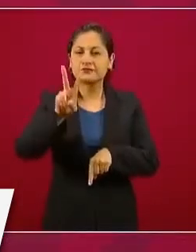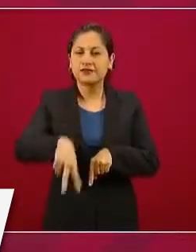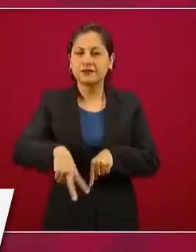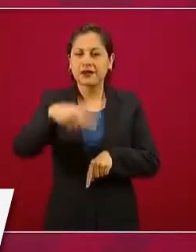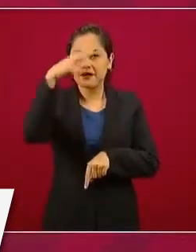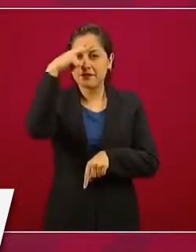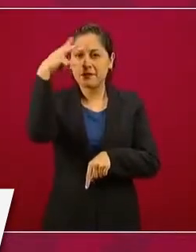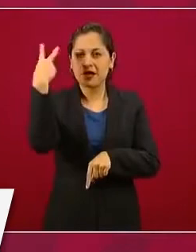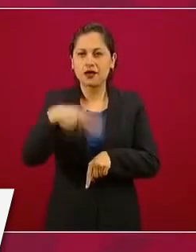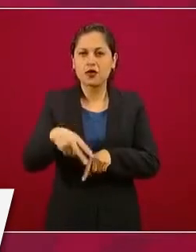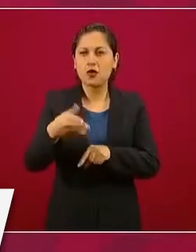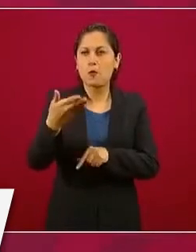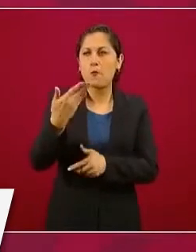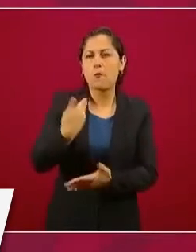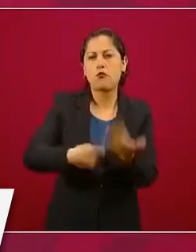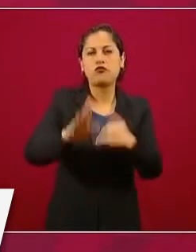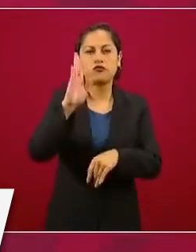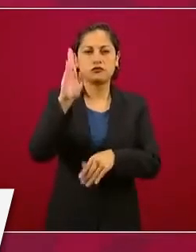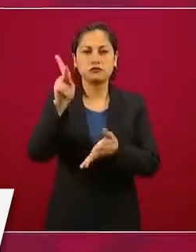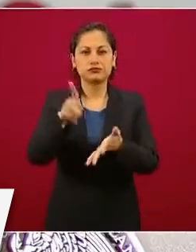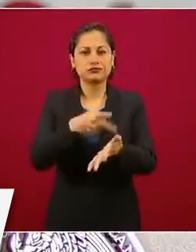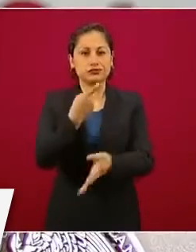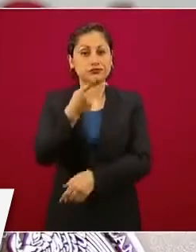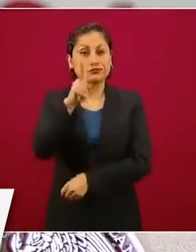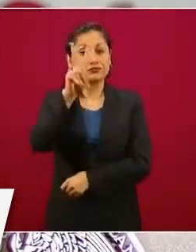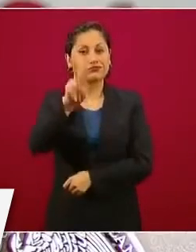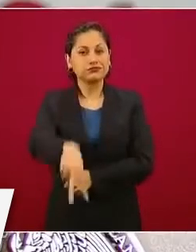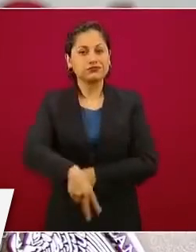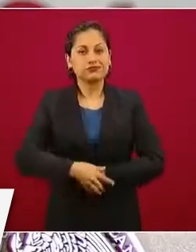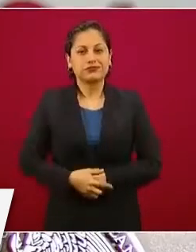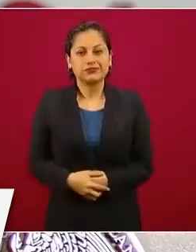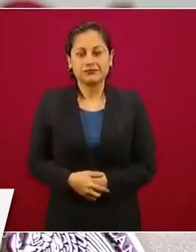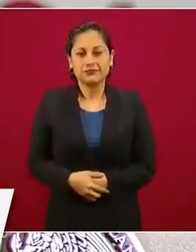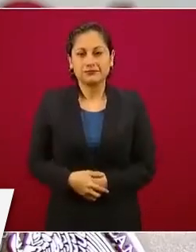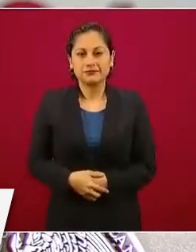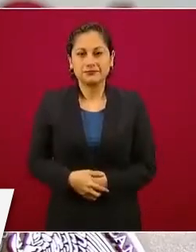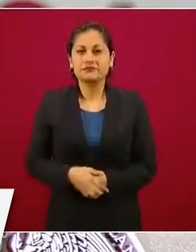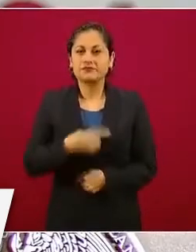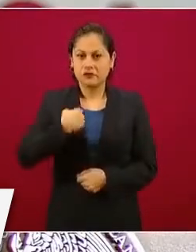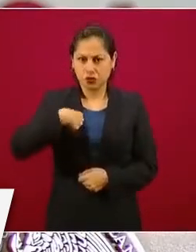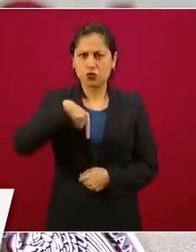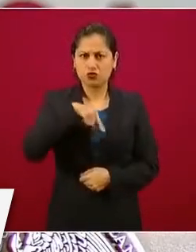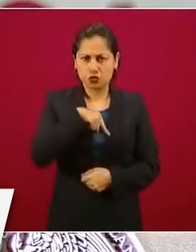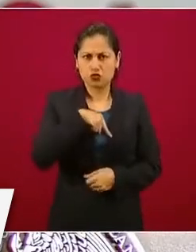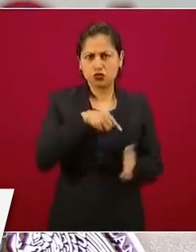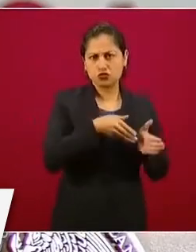y lo vamos logrando.